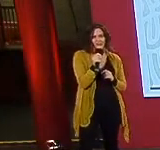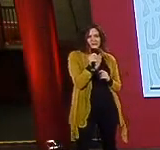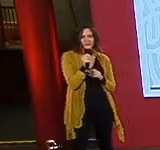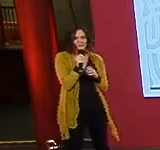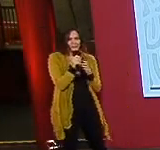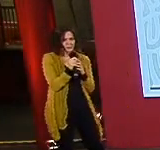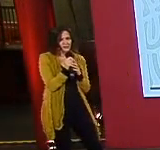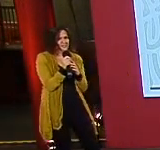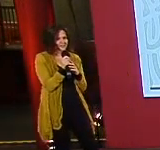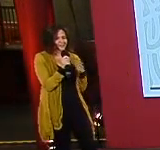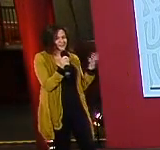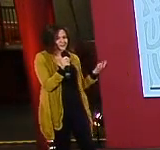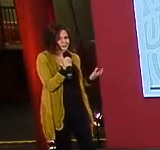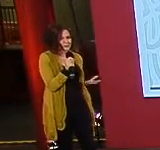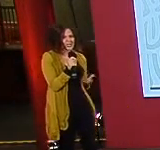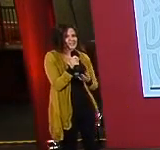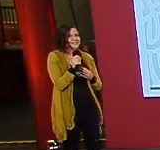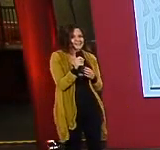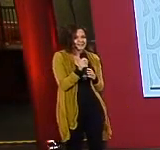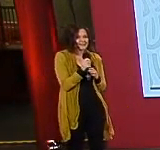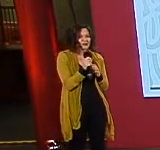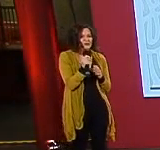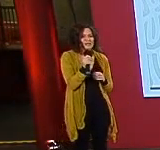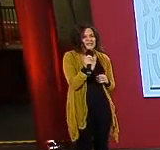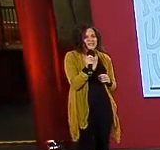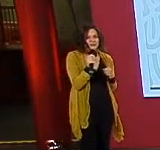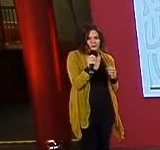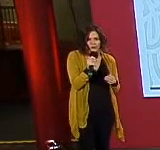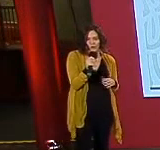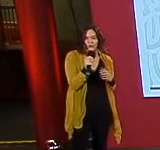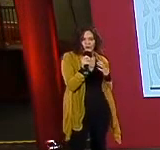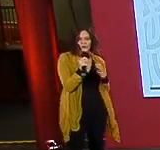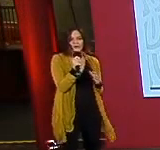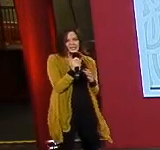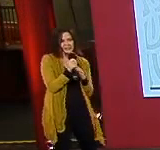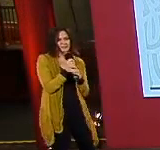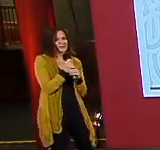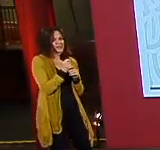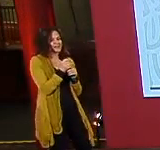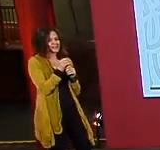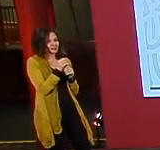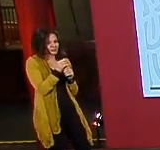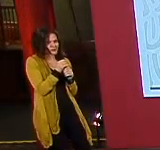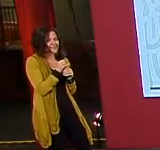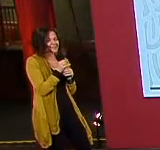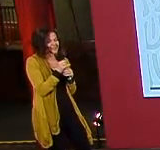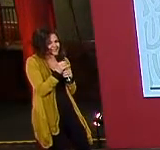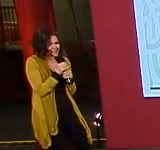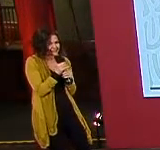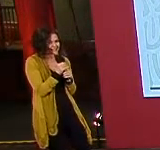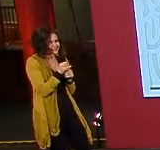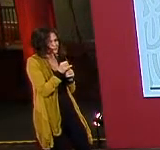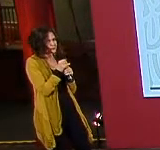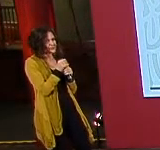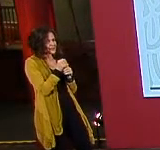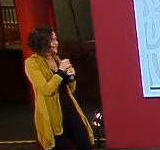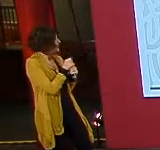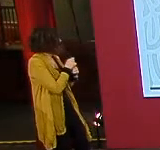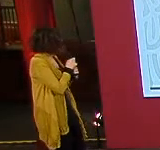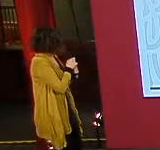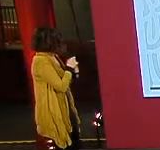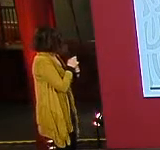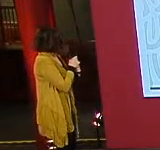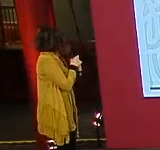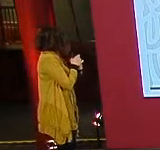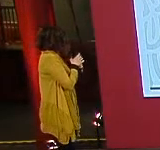ante el coronavirus de la Secretaría de Salud, se incluyó un componente para la atención integral de la salud mental